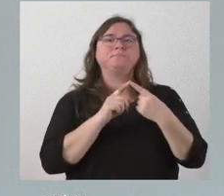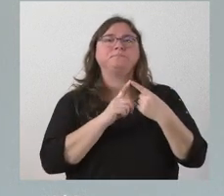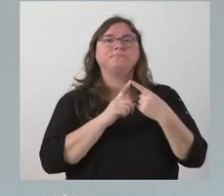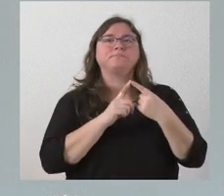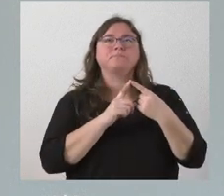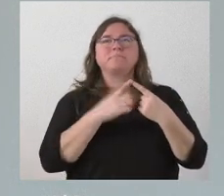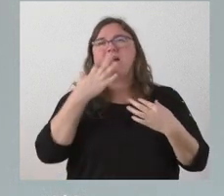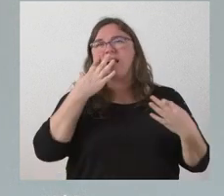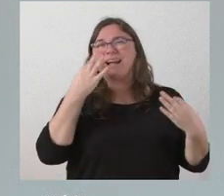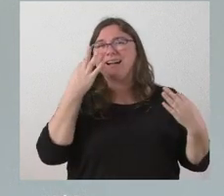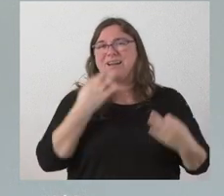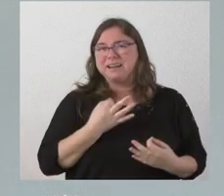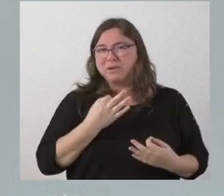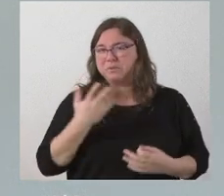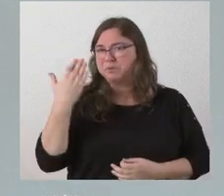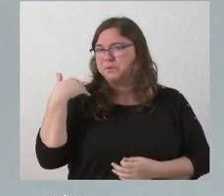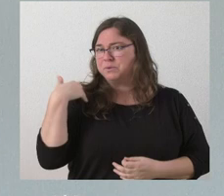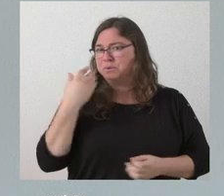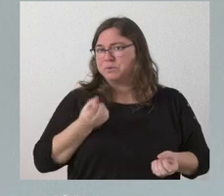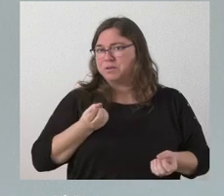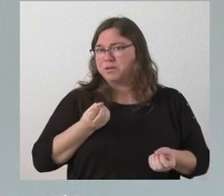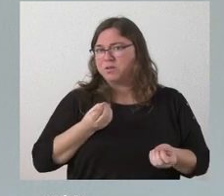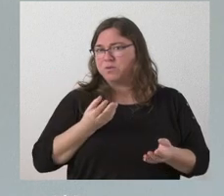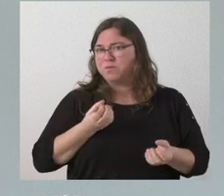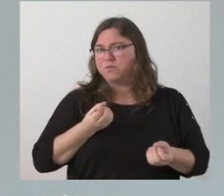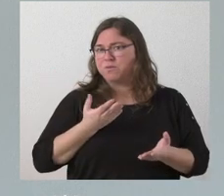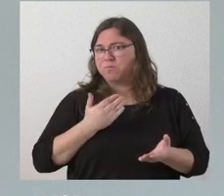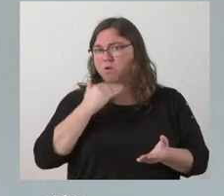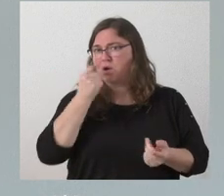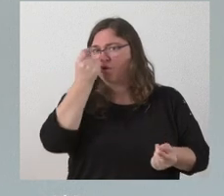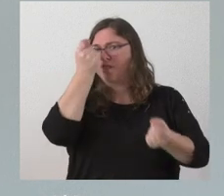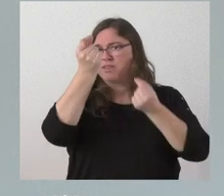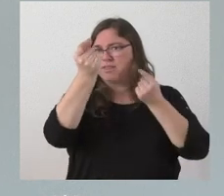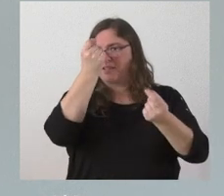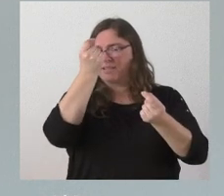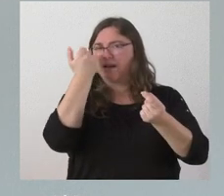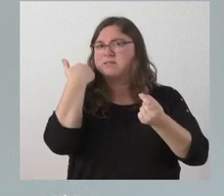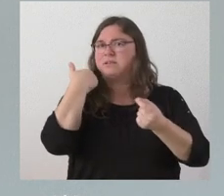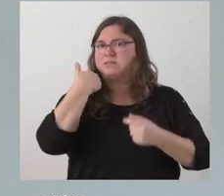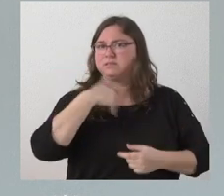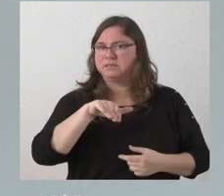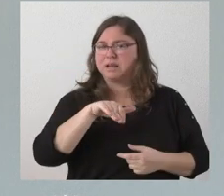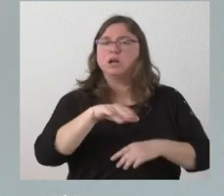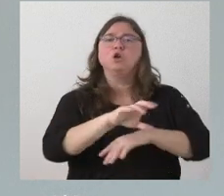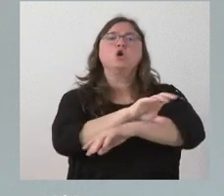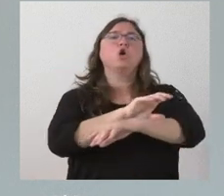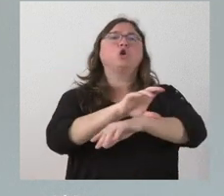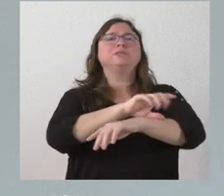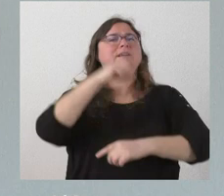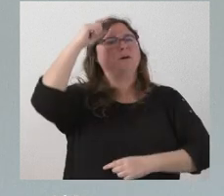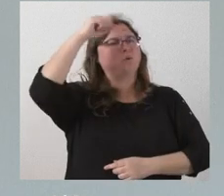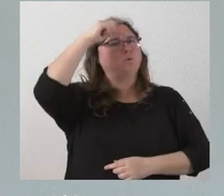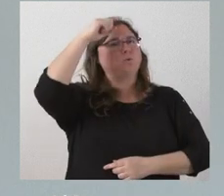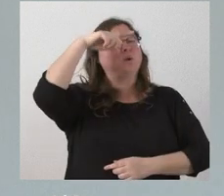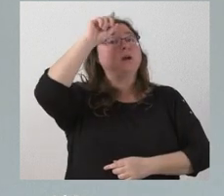creo que informó con un cierto detalle la Consejería de Cultura no sé si ese dato